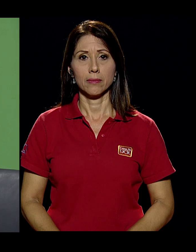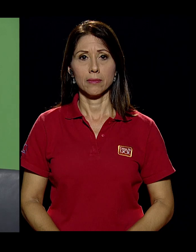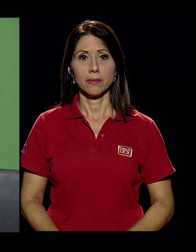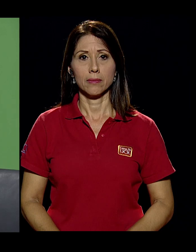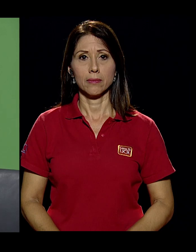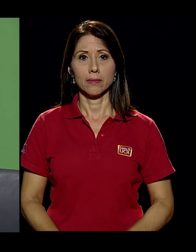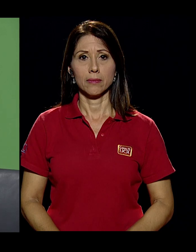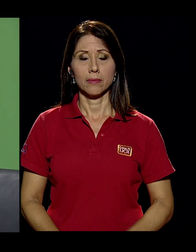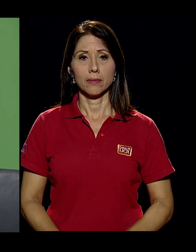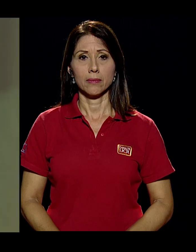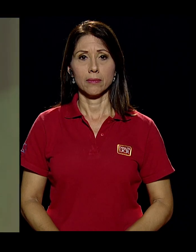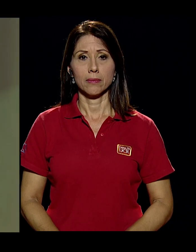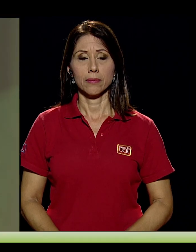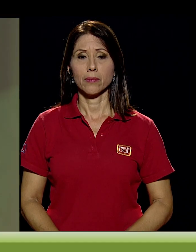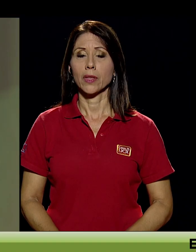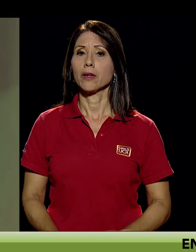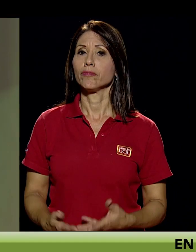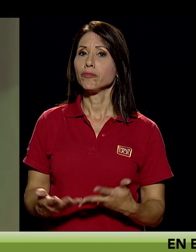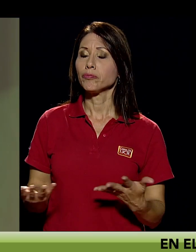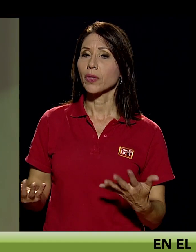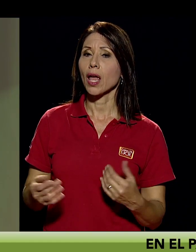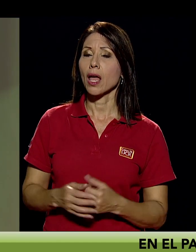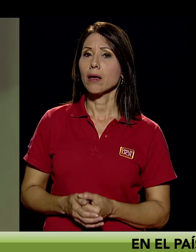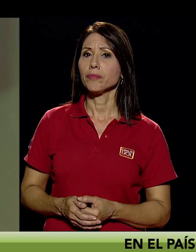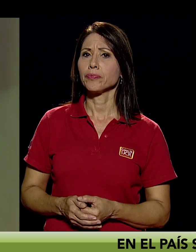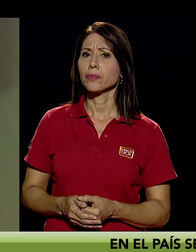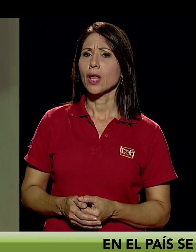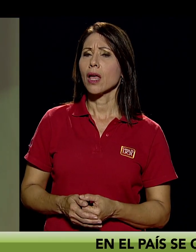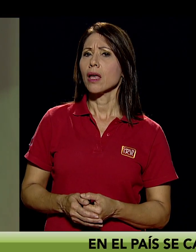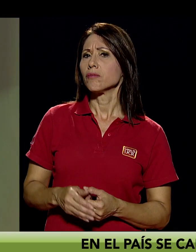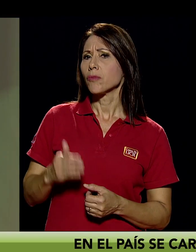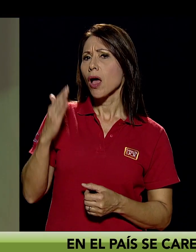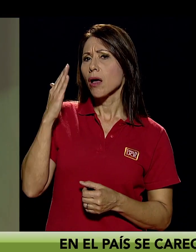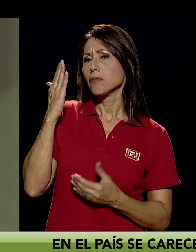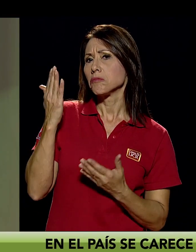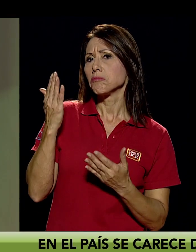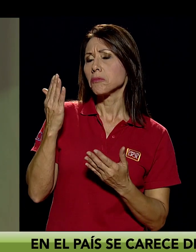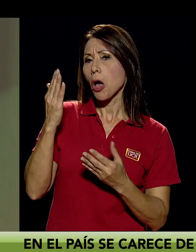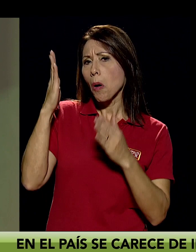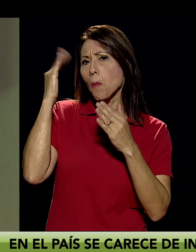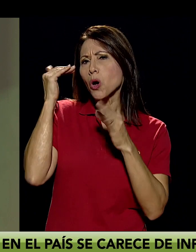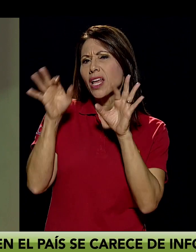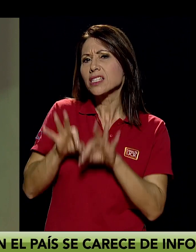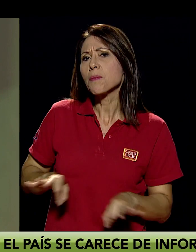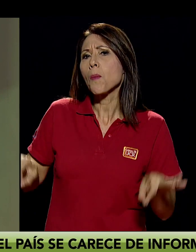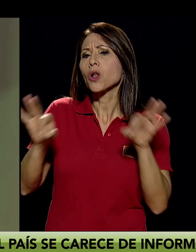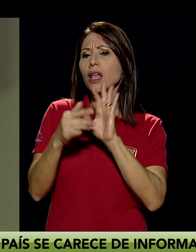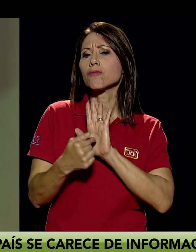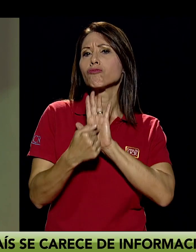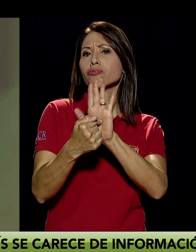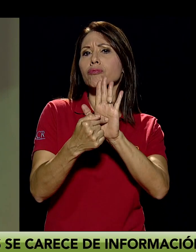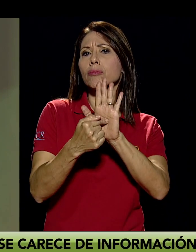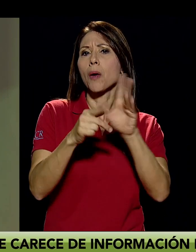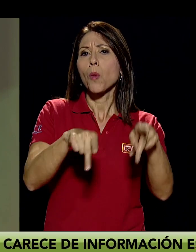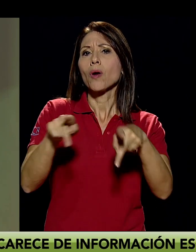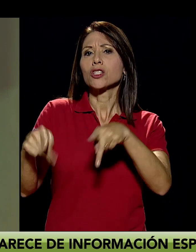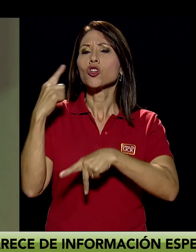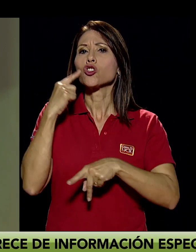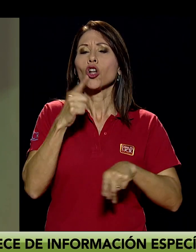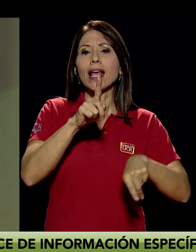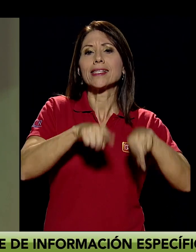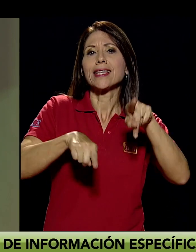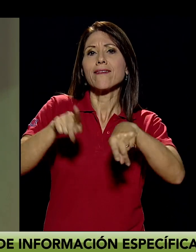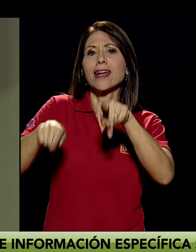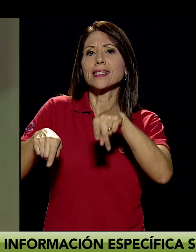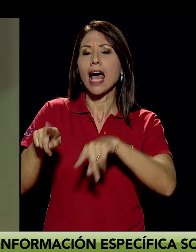conocer esa información. Y porque es importante dar a conocer que la población sorda es diversa, verdad, no solo